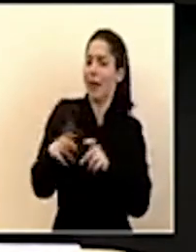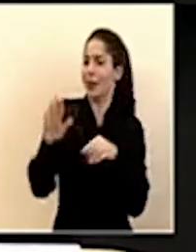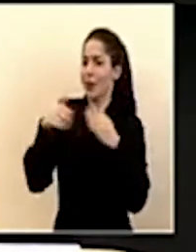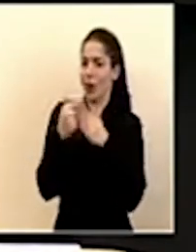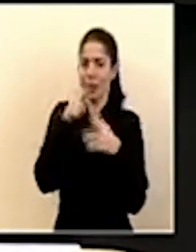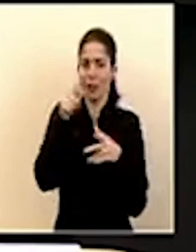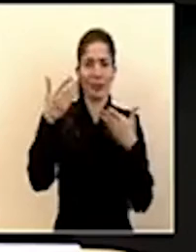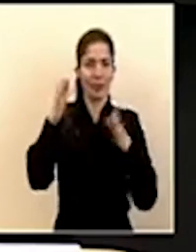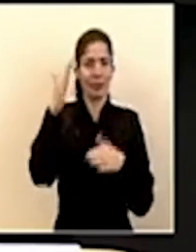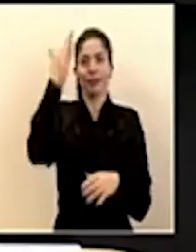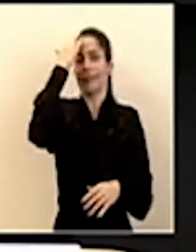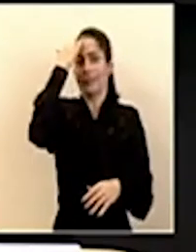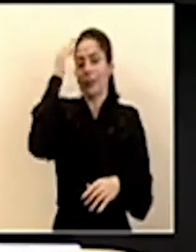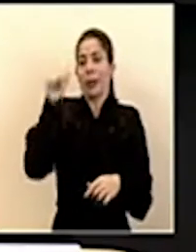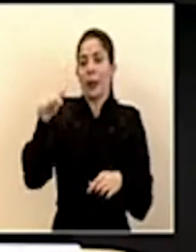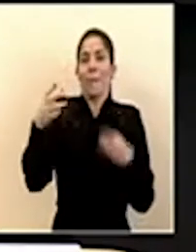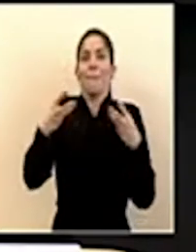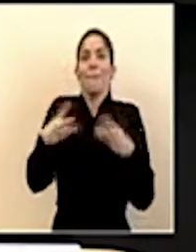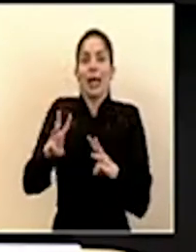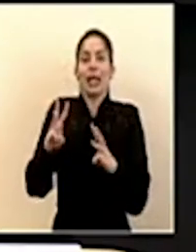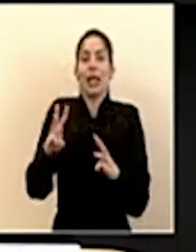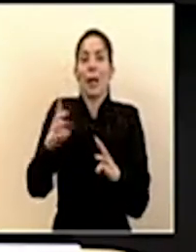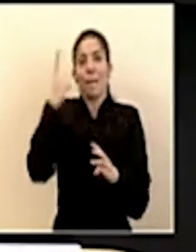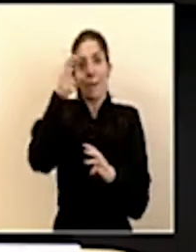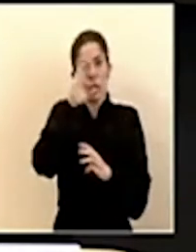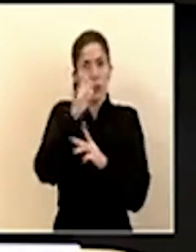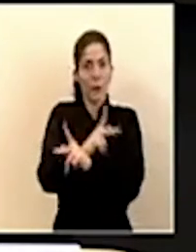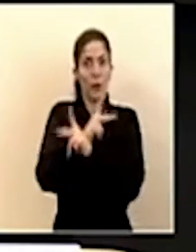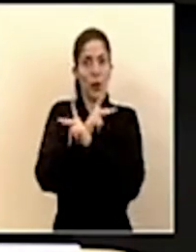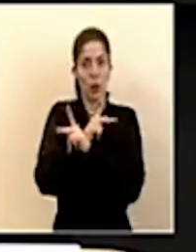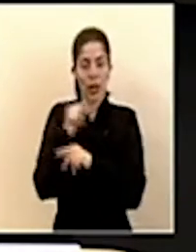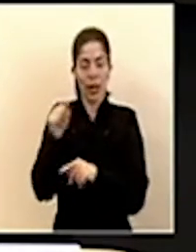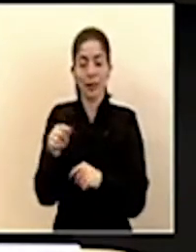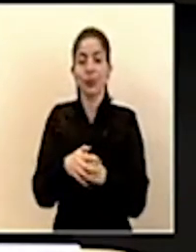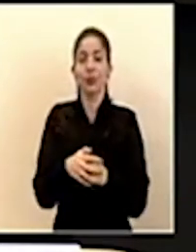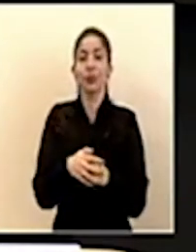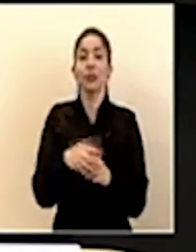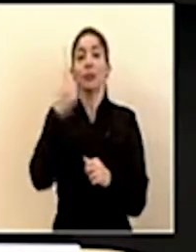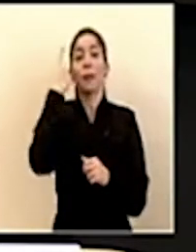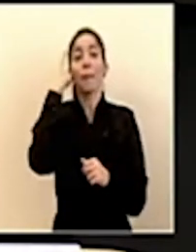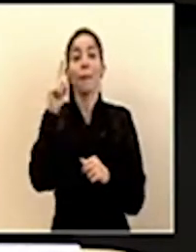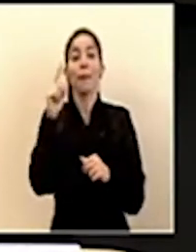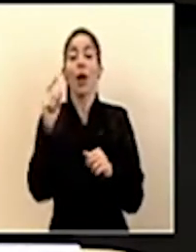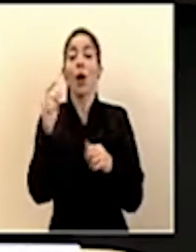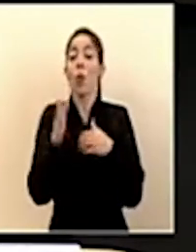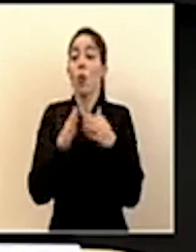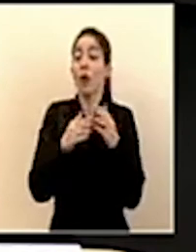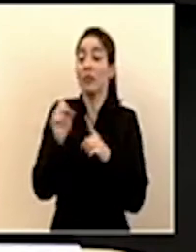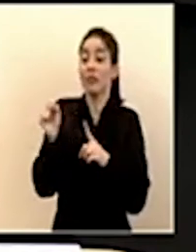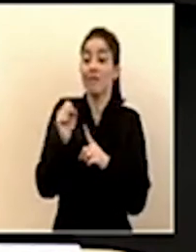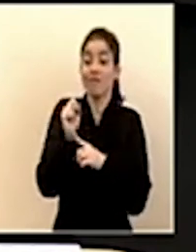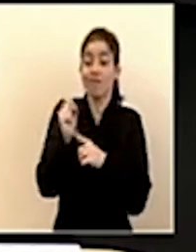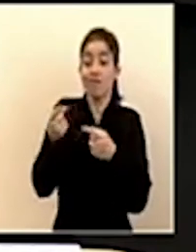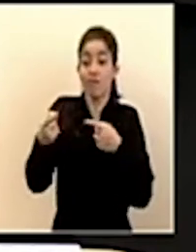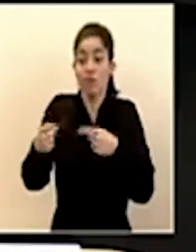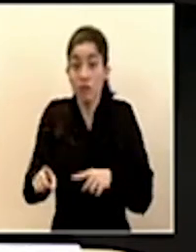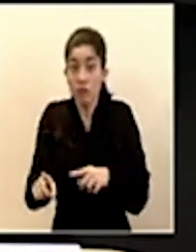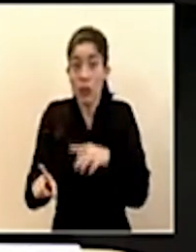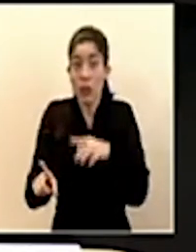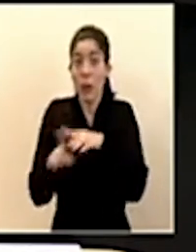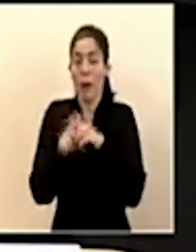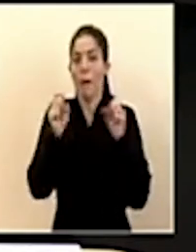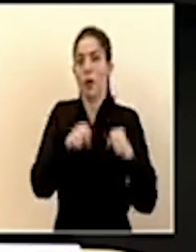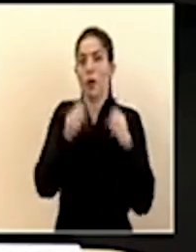sabemos que es que son medidas de protección para abordar cualquier situación que se haya presentado